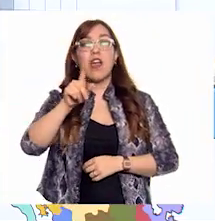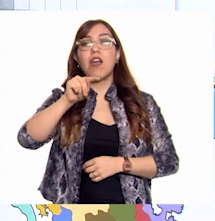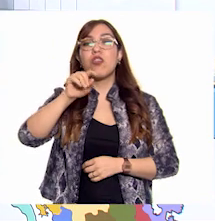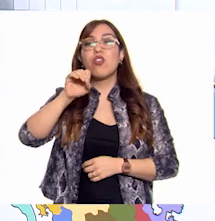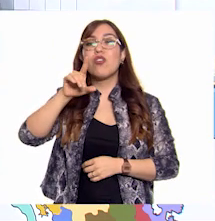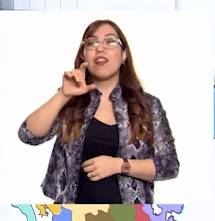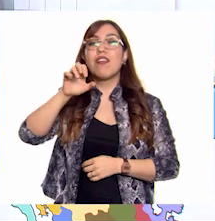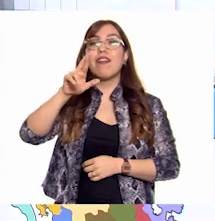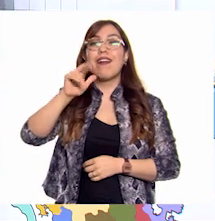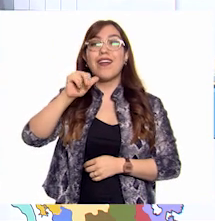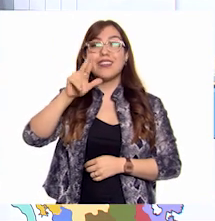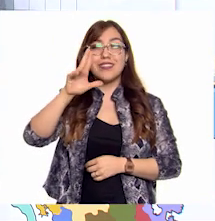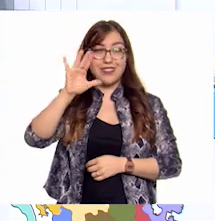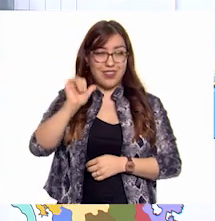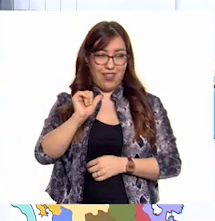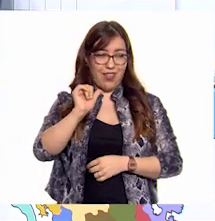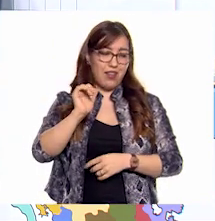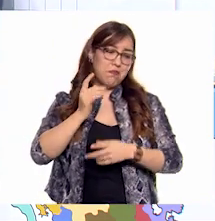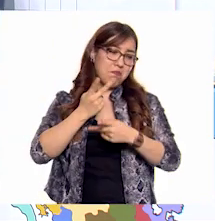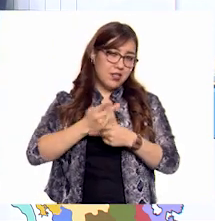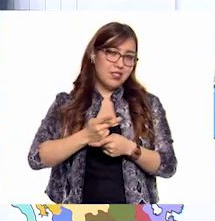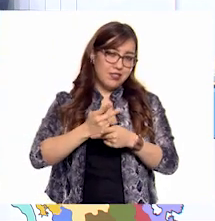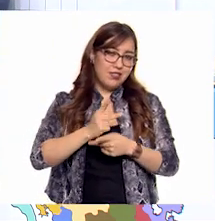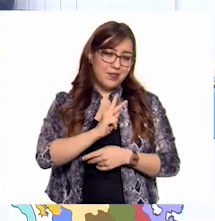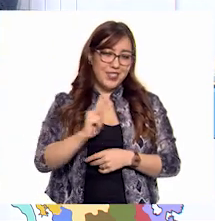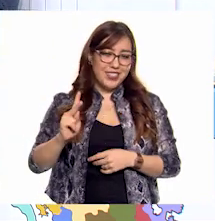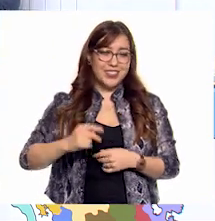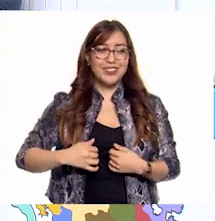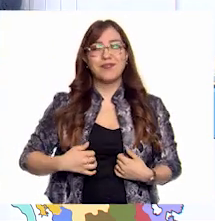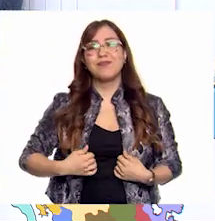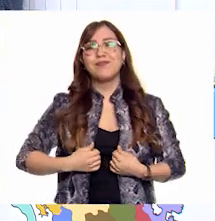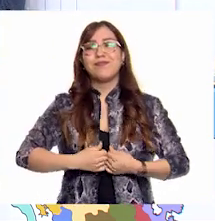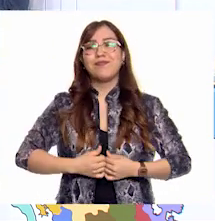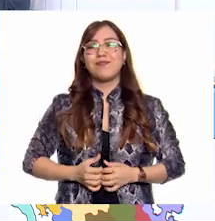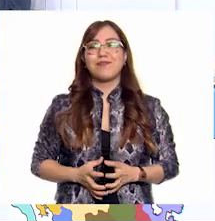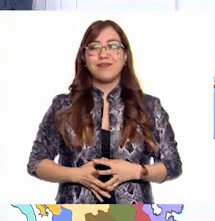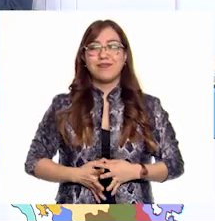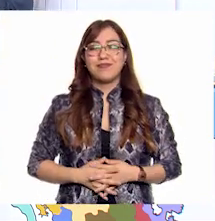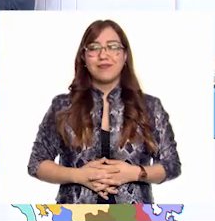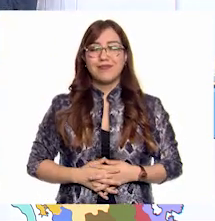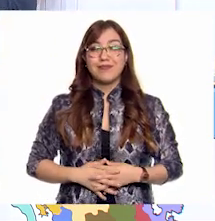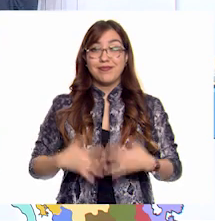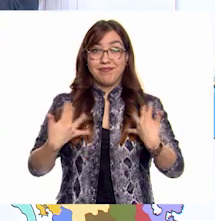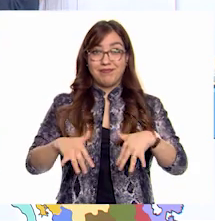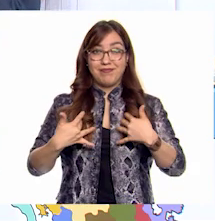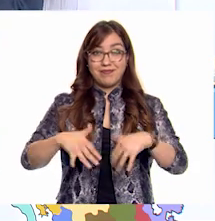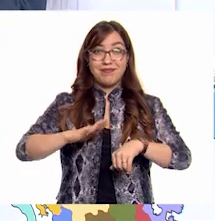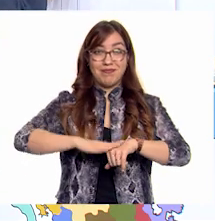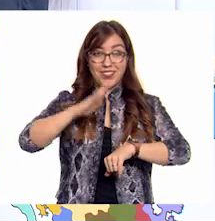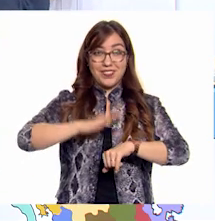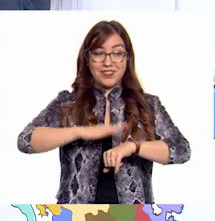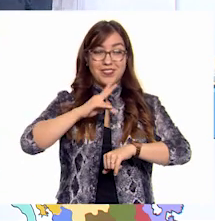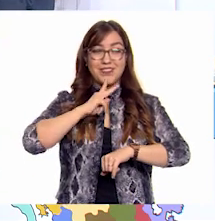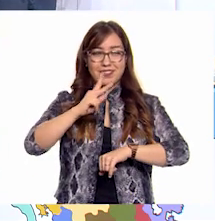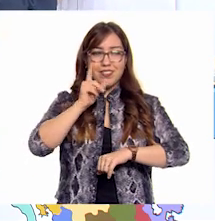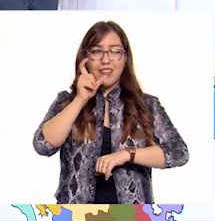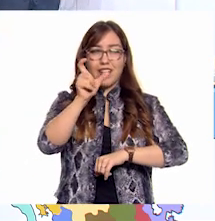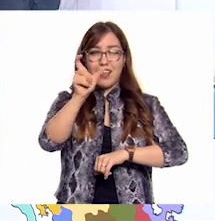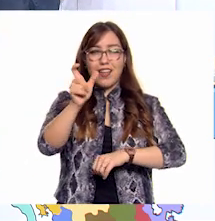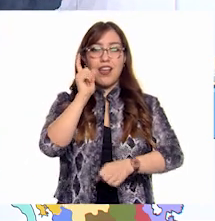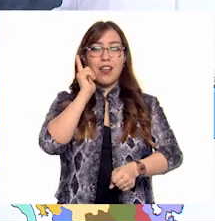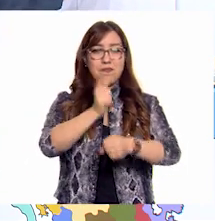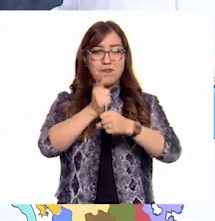vamos a ver. ¡Uy! ¡Sí! ¡Tú! ¡Uy! Ya vamos teniendo más pistas de cuál es la palabra secreta.